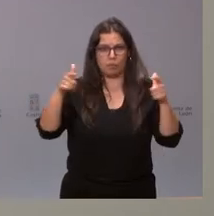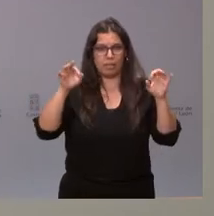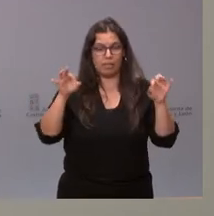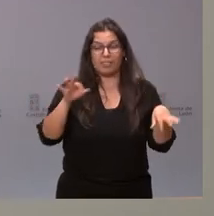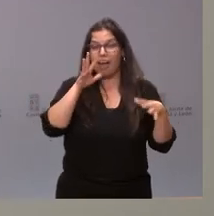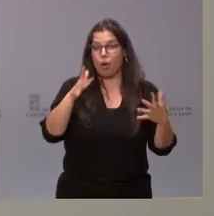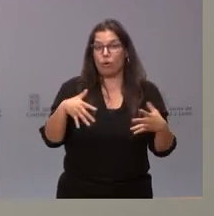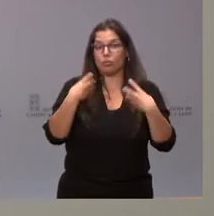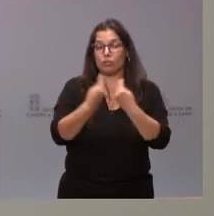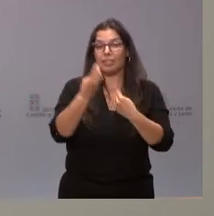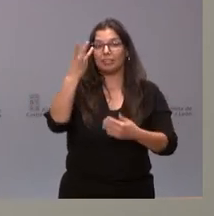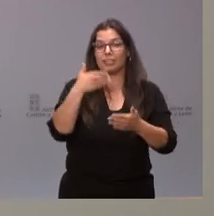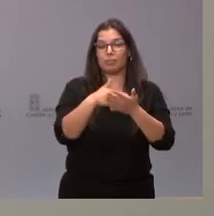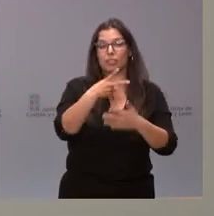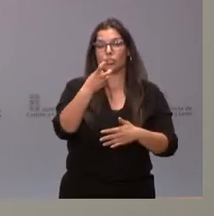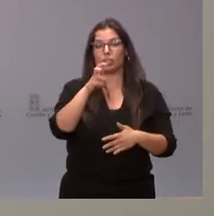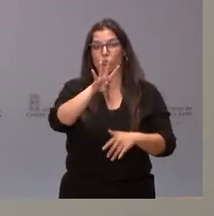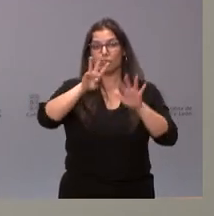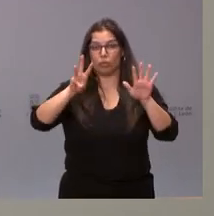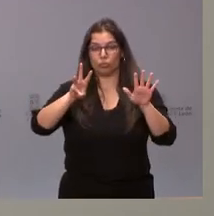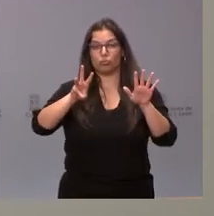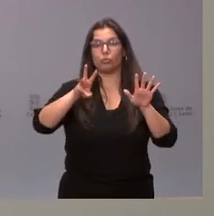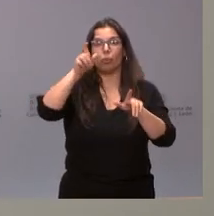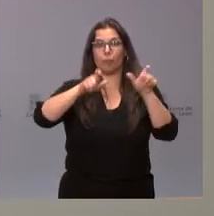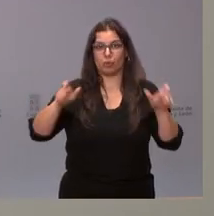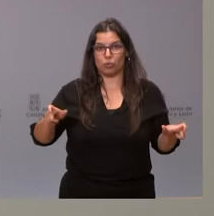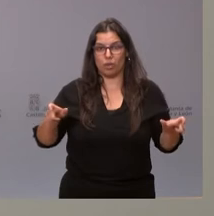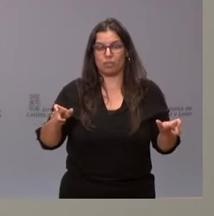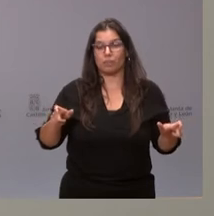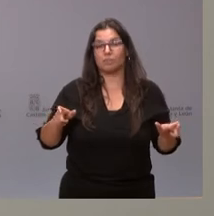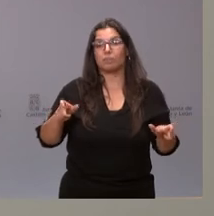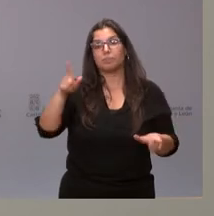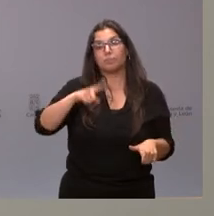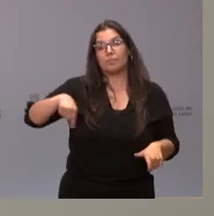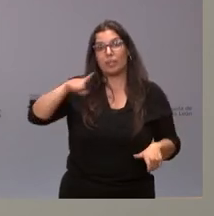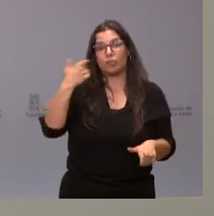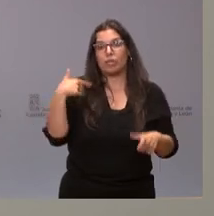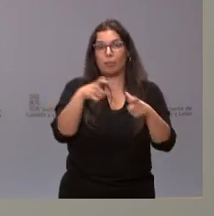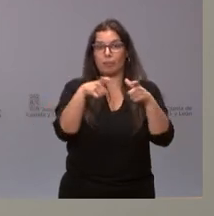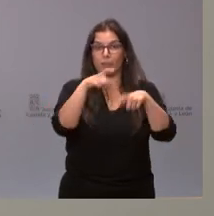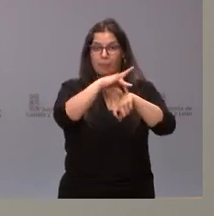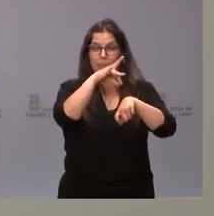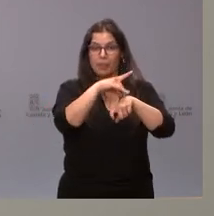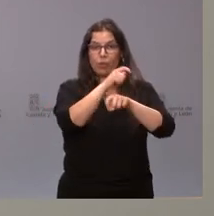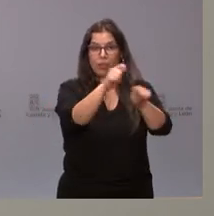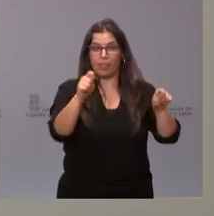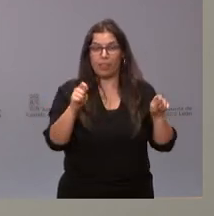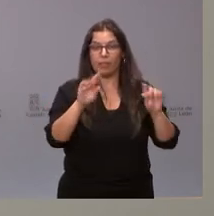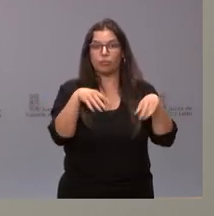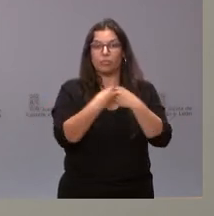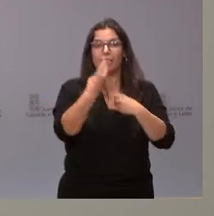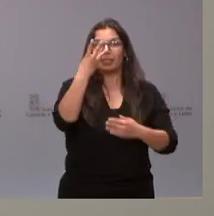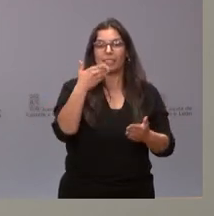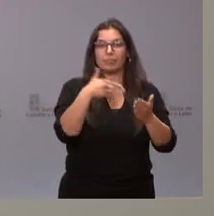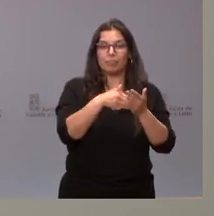momento asciende ya 3.248 personas. De ellas ya tienen la tarjeta sanitaria de nuestra comunidad autónoma 3